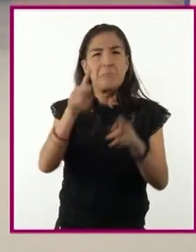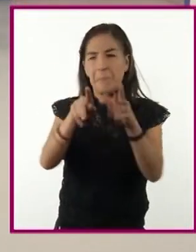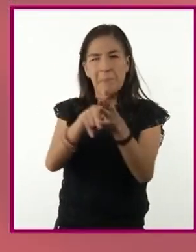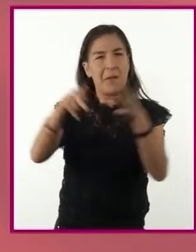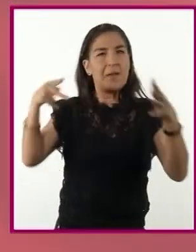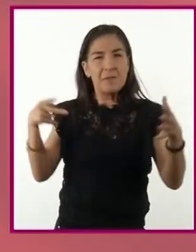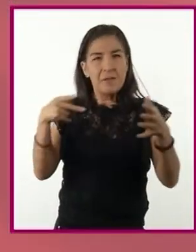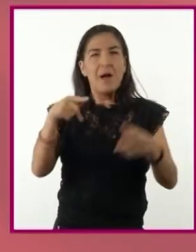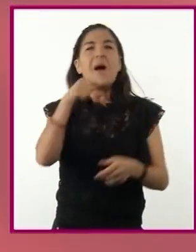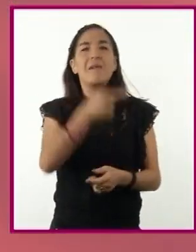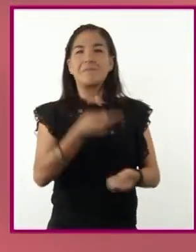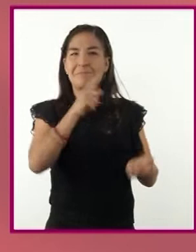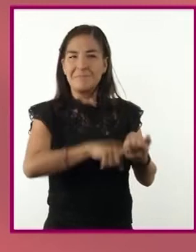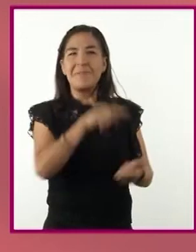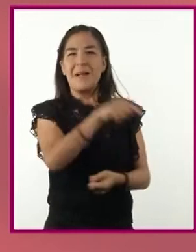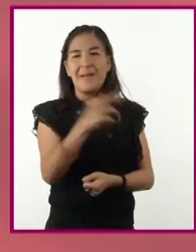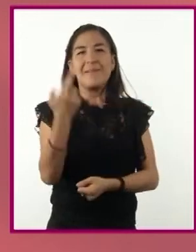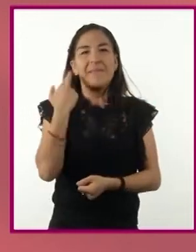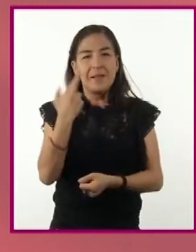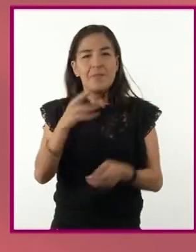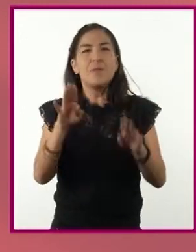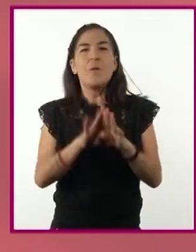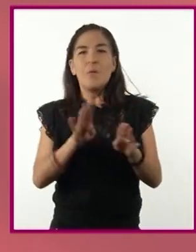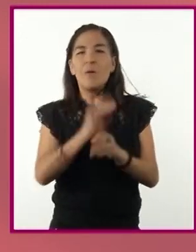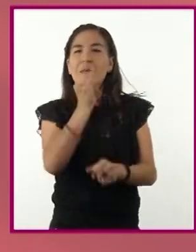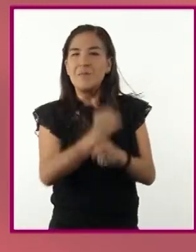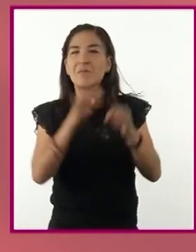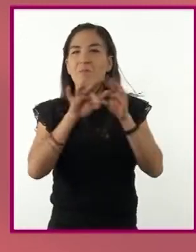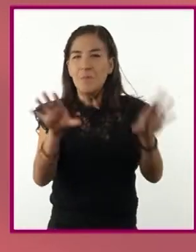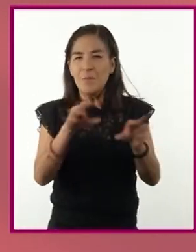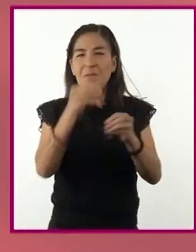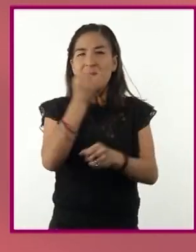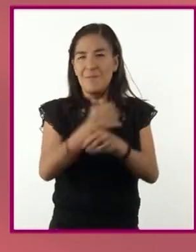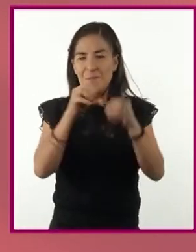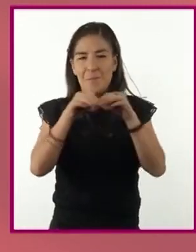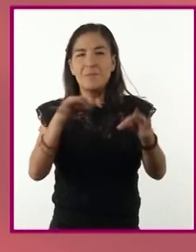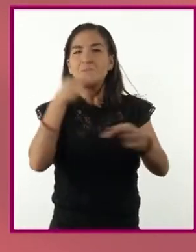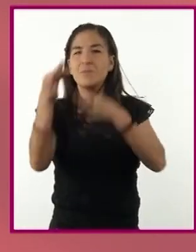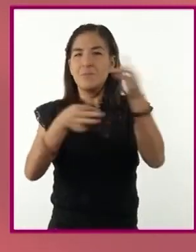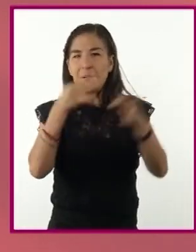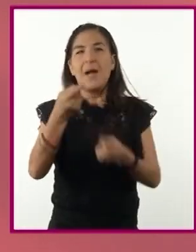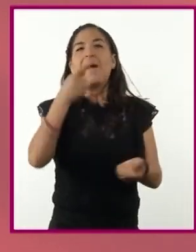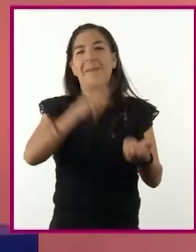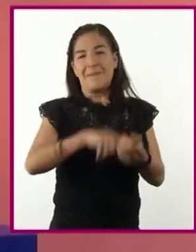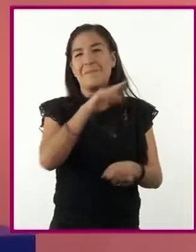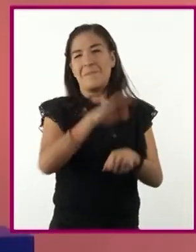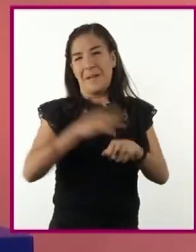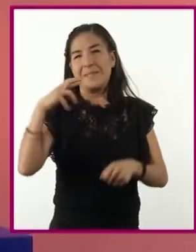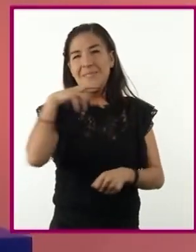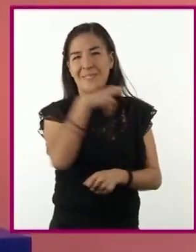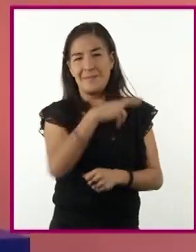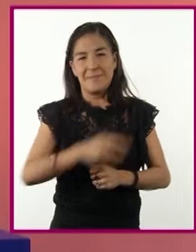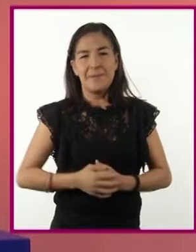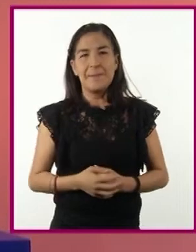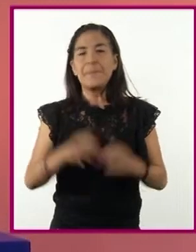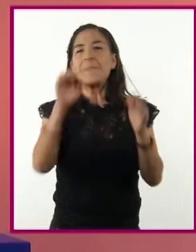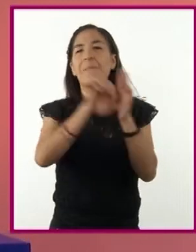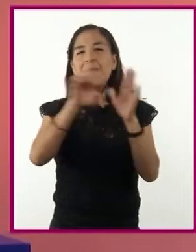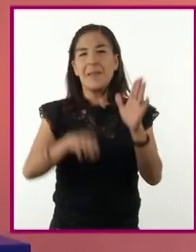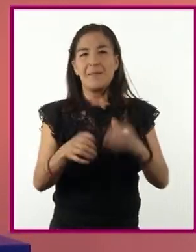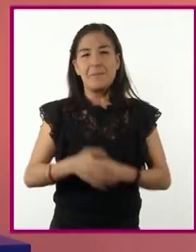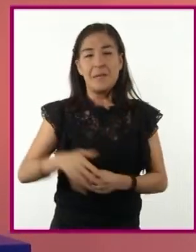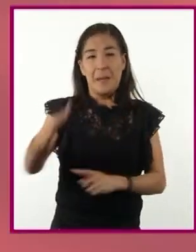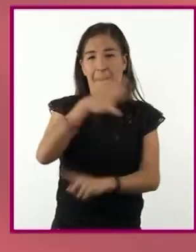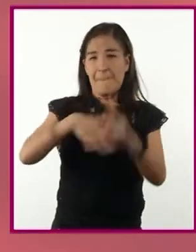ha podido mantenerse al tanto de los acontecimientos ocurridos de manera inmediata. Es decir, la